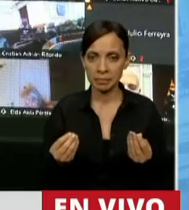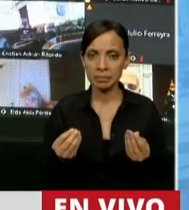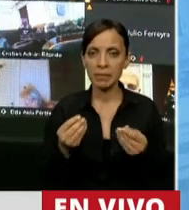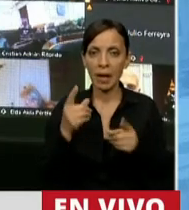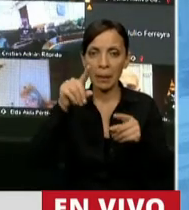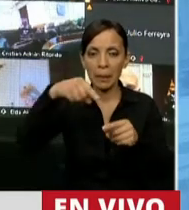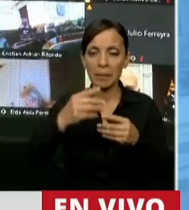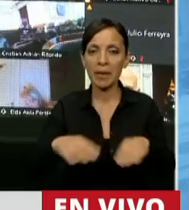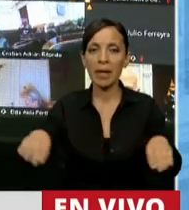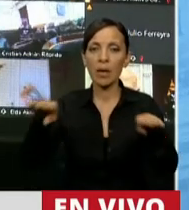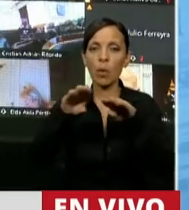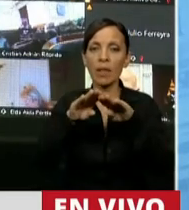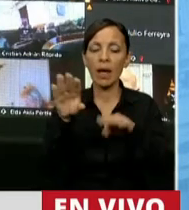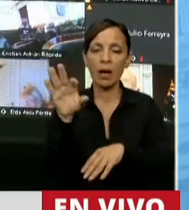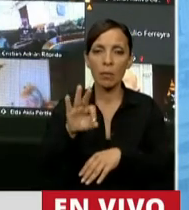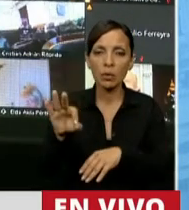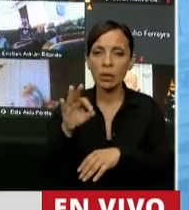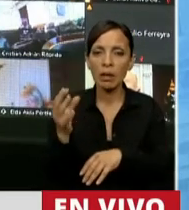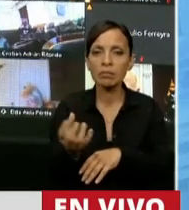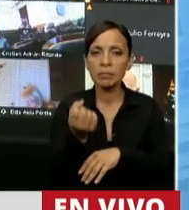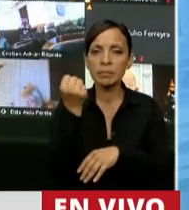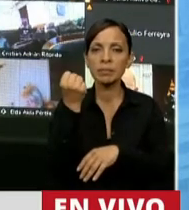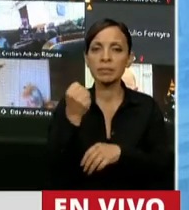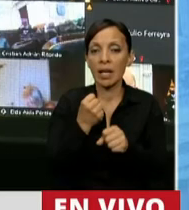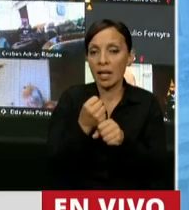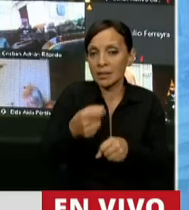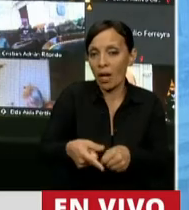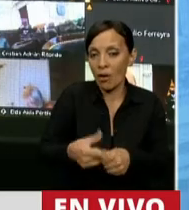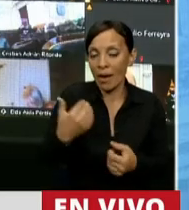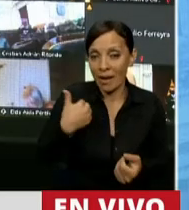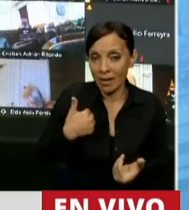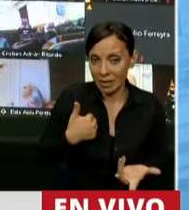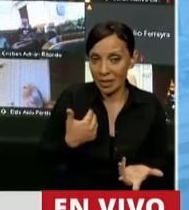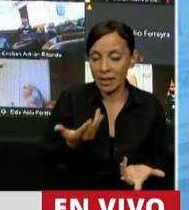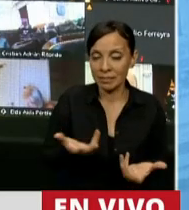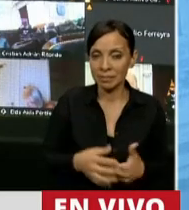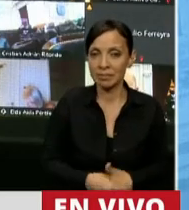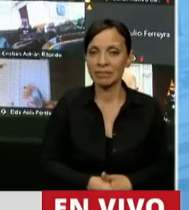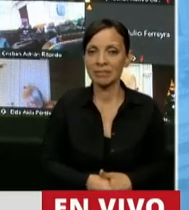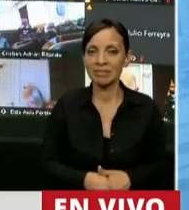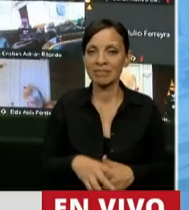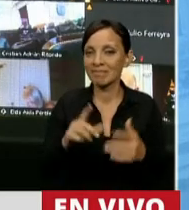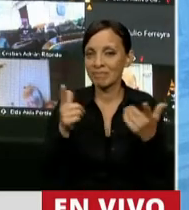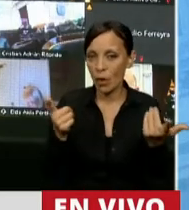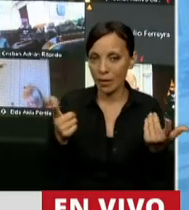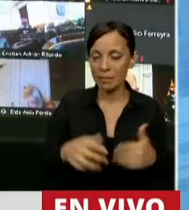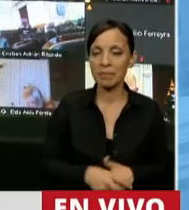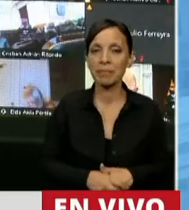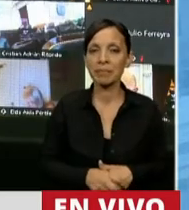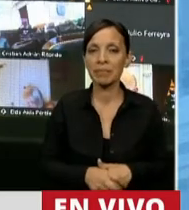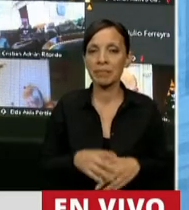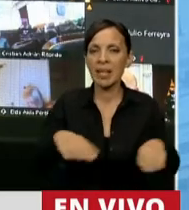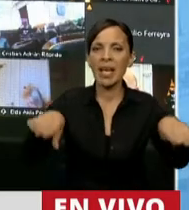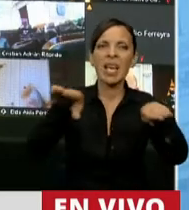una igualdad de oportunidades es que hoy todavía en esta Argentina no está dada en un grado de